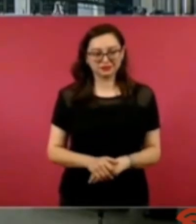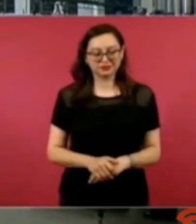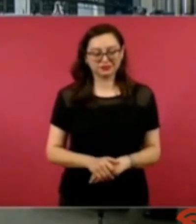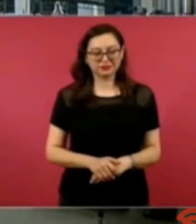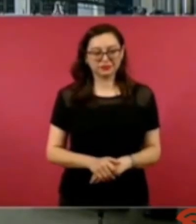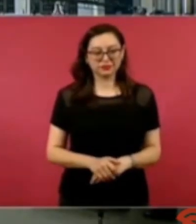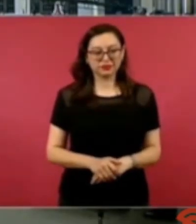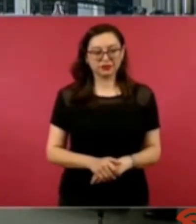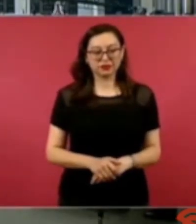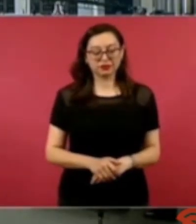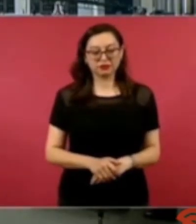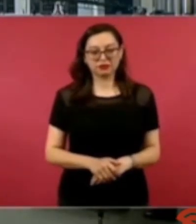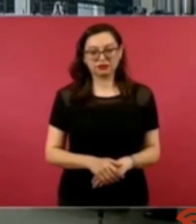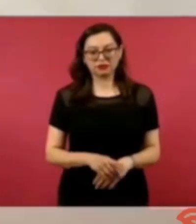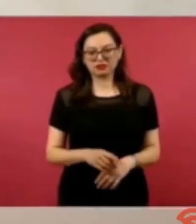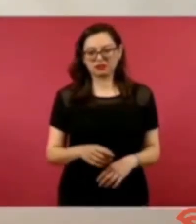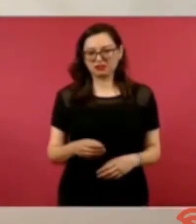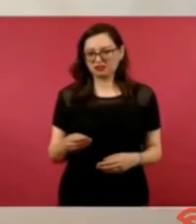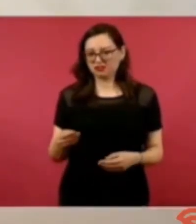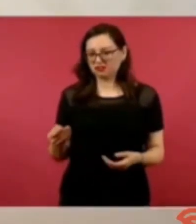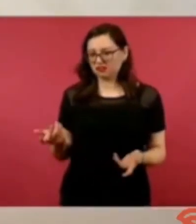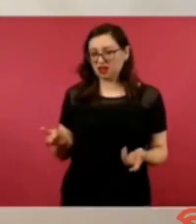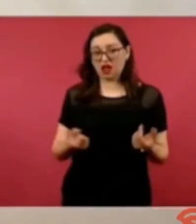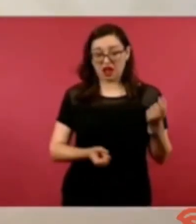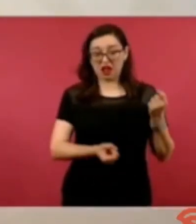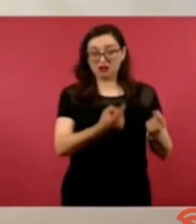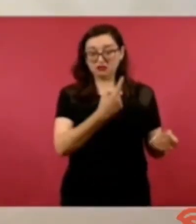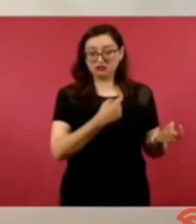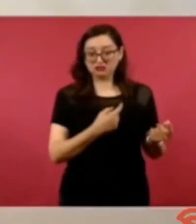que creen que nos decían algunos